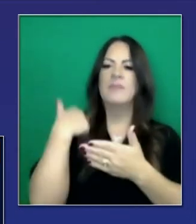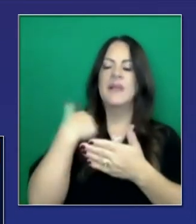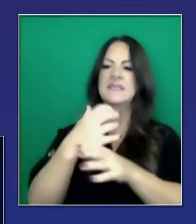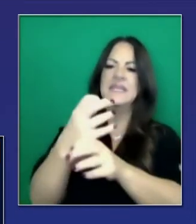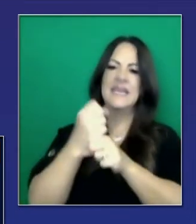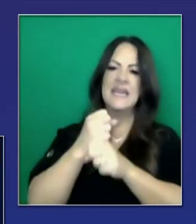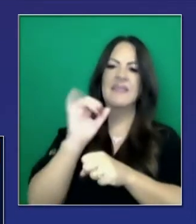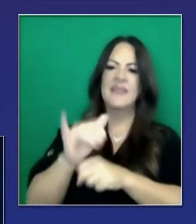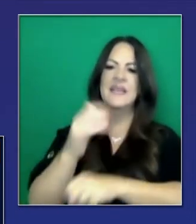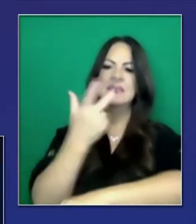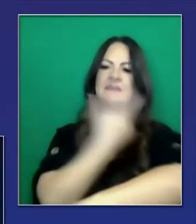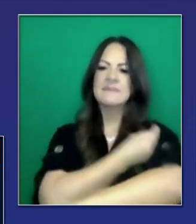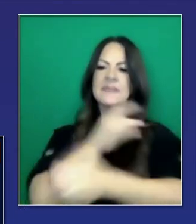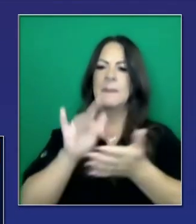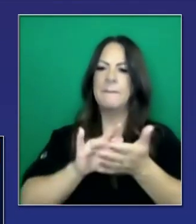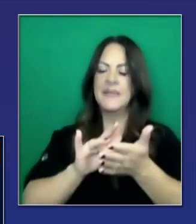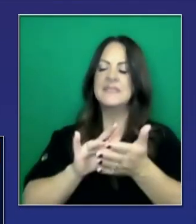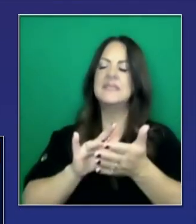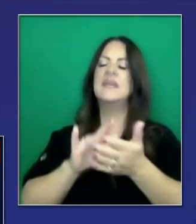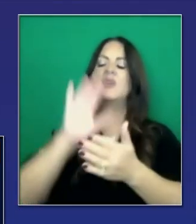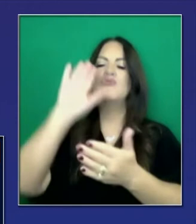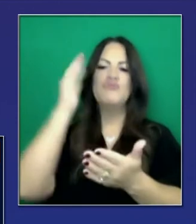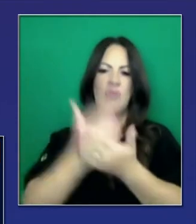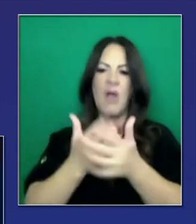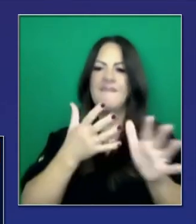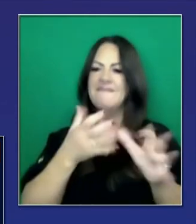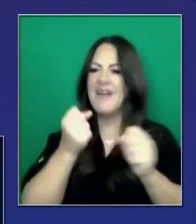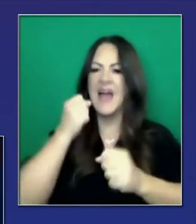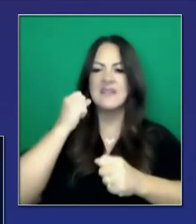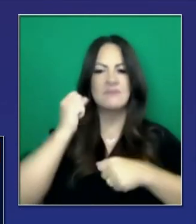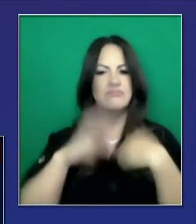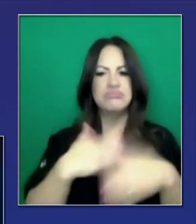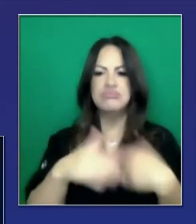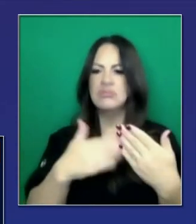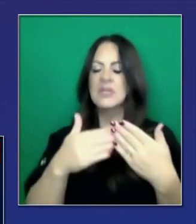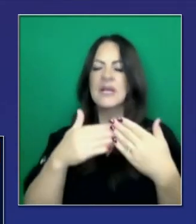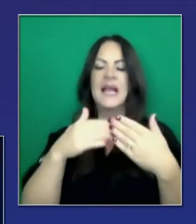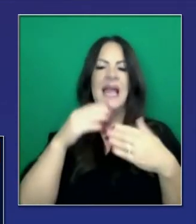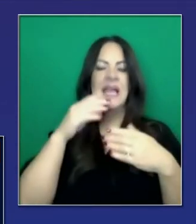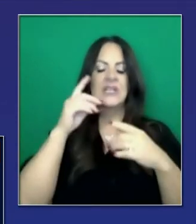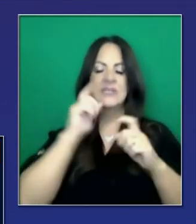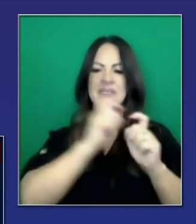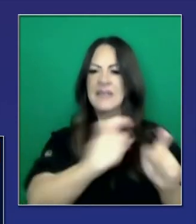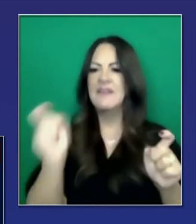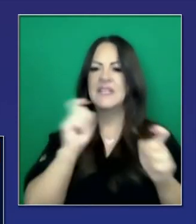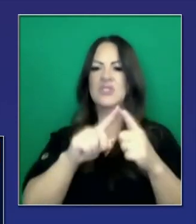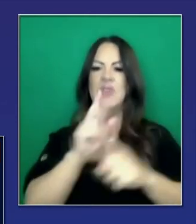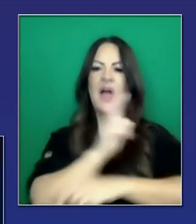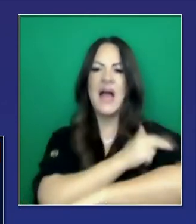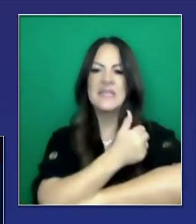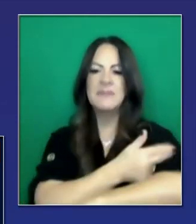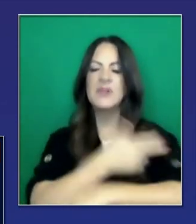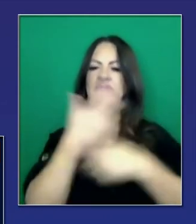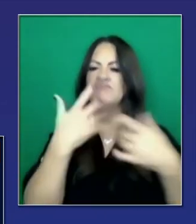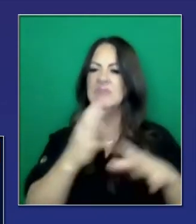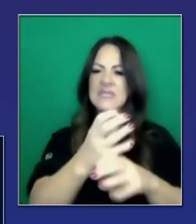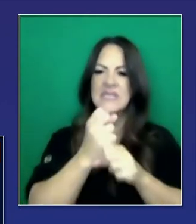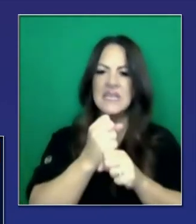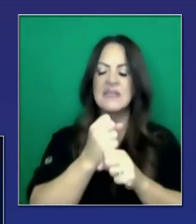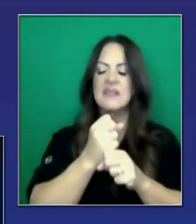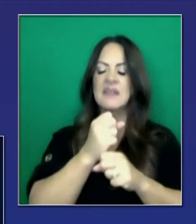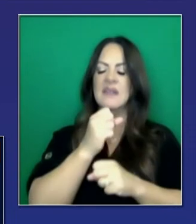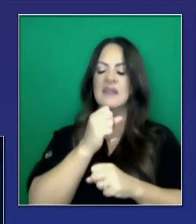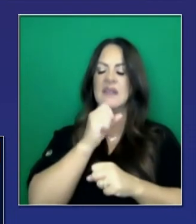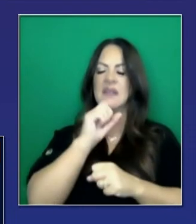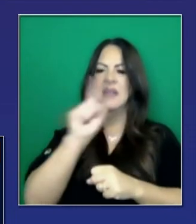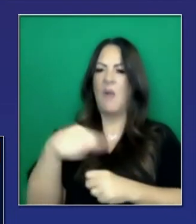todos por este esfuerzo heroico de hacer que las vacunas llegaran al Estado y a los brazos de los pacientes